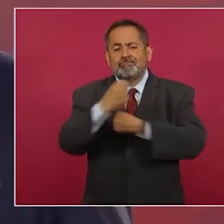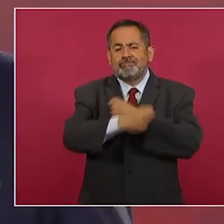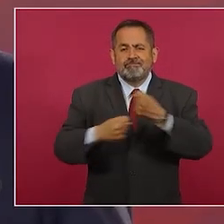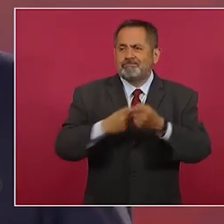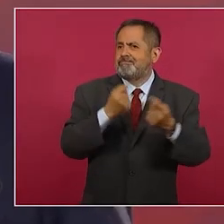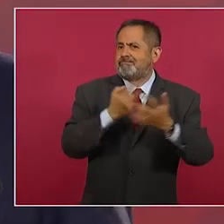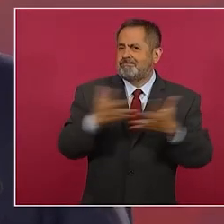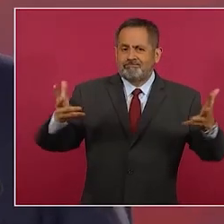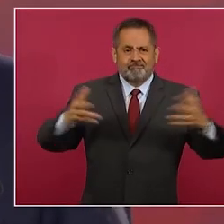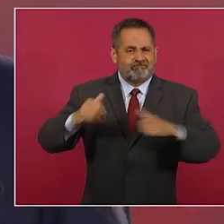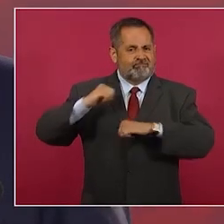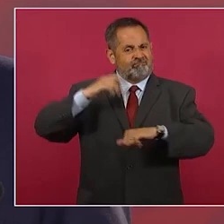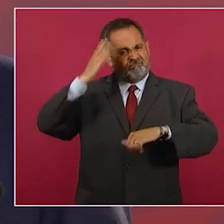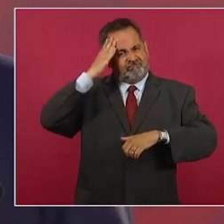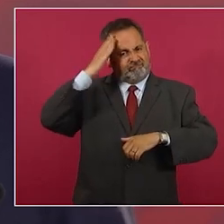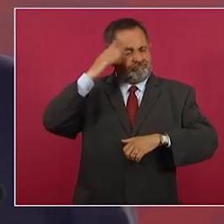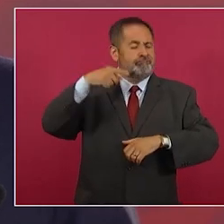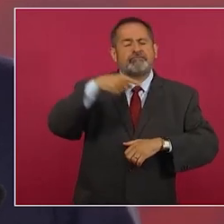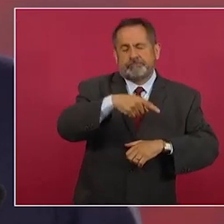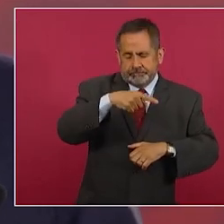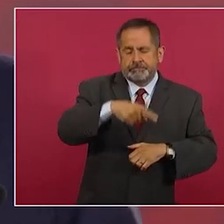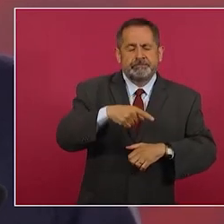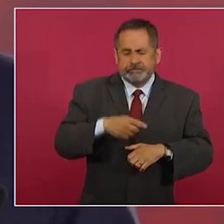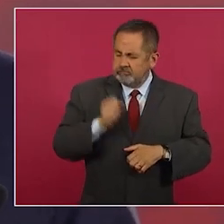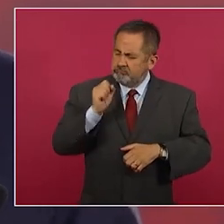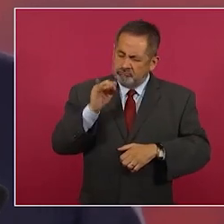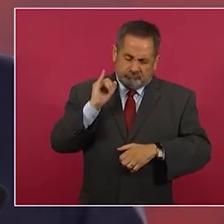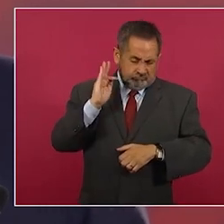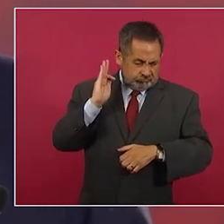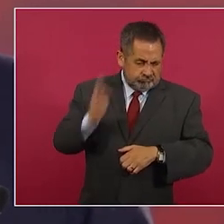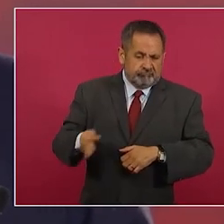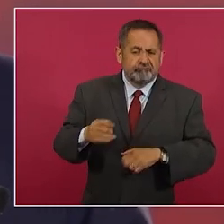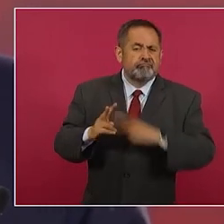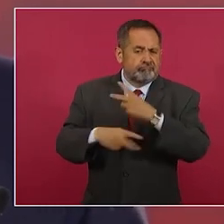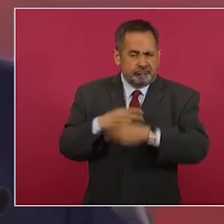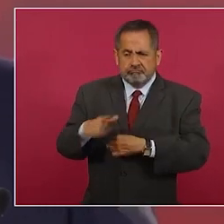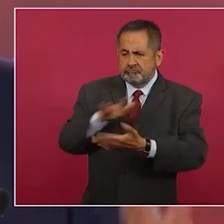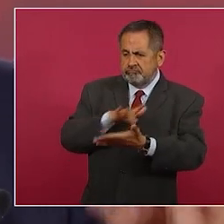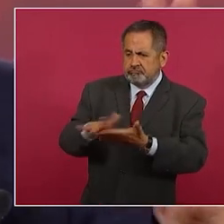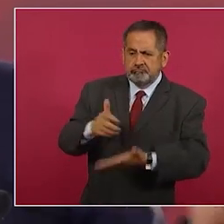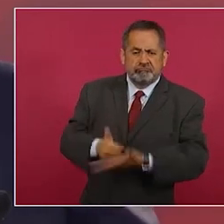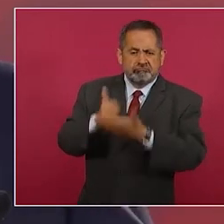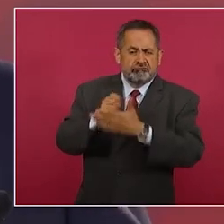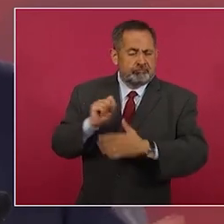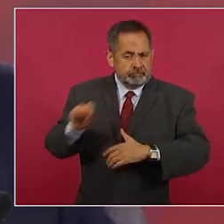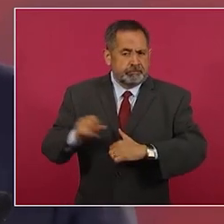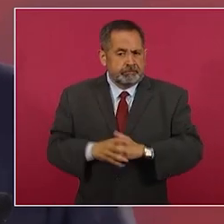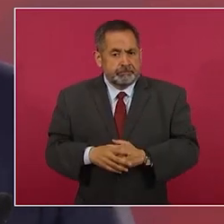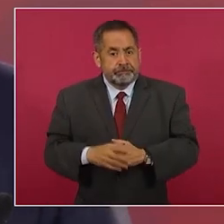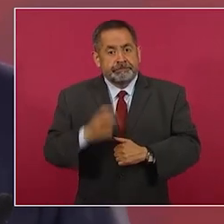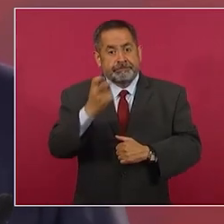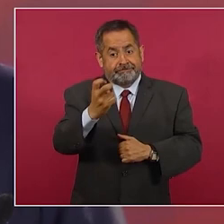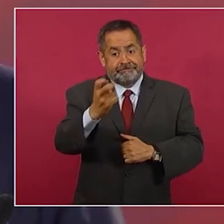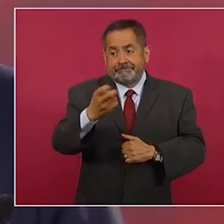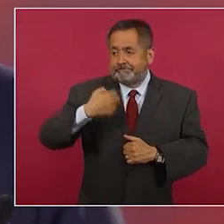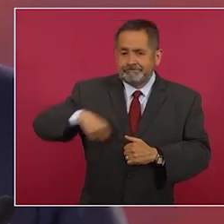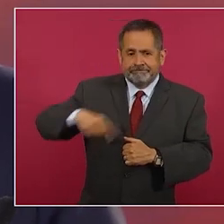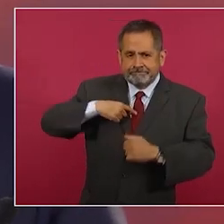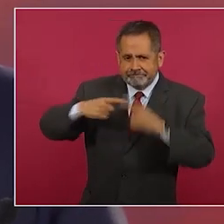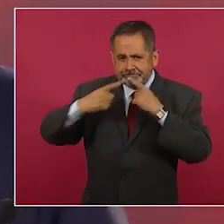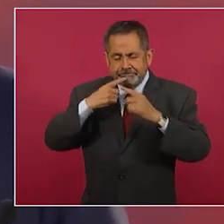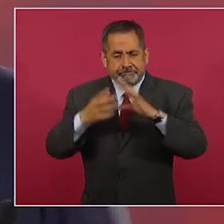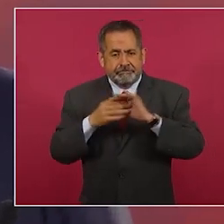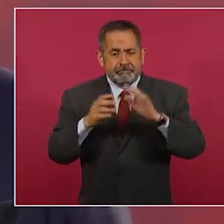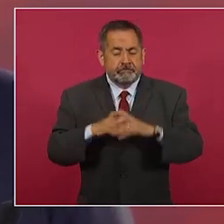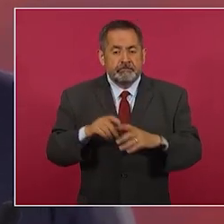van a ayudarnos estamos definiendo que sean 24